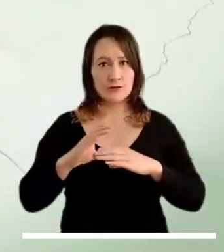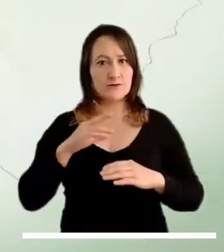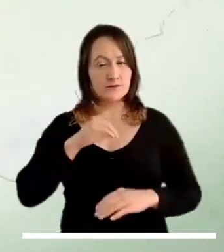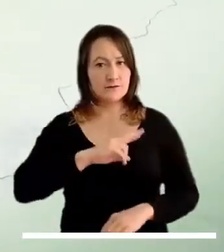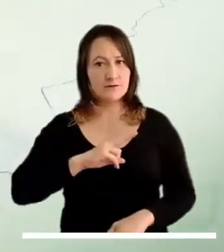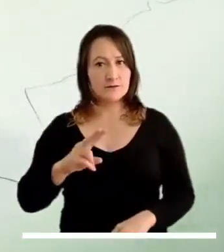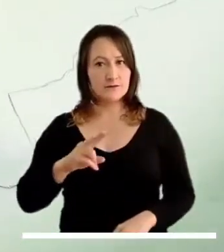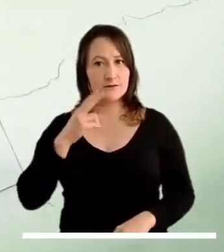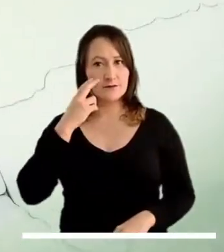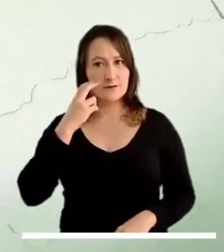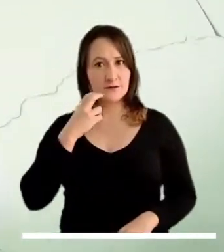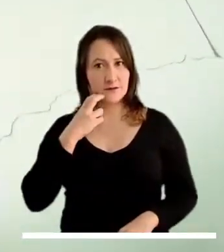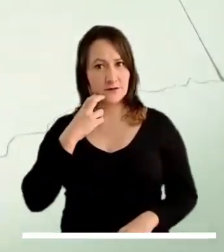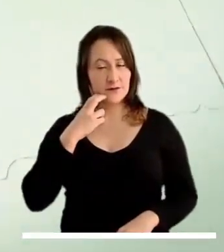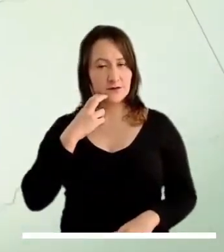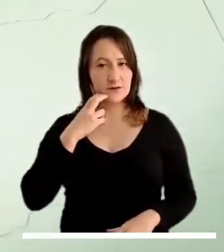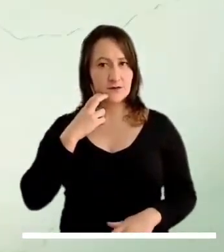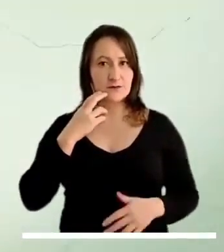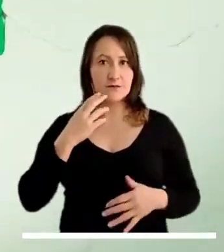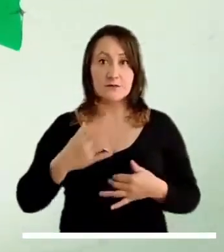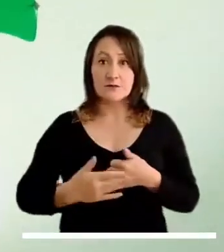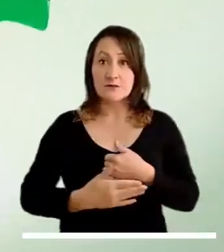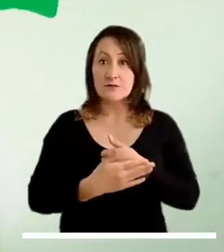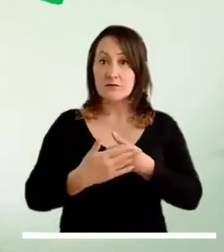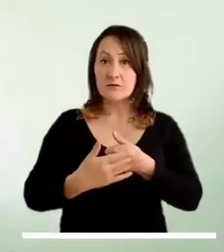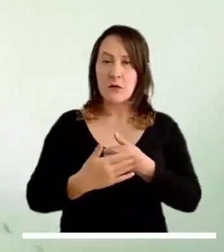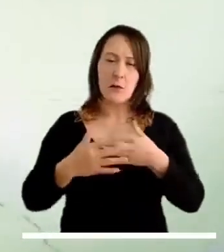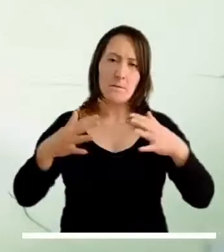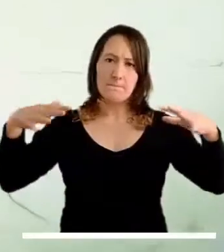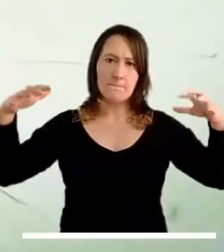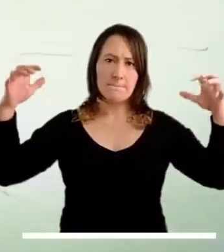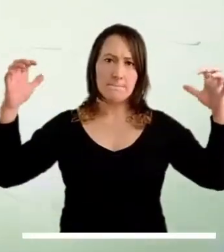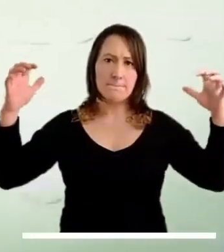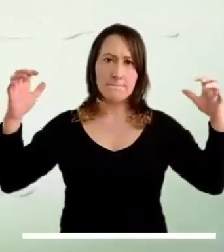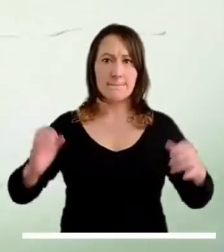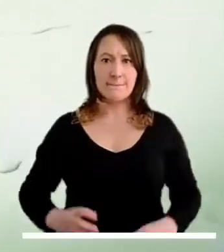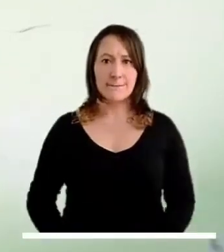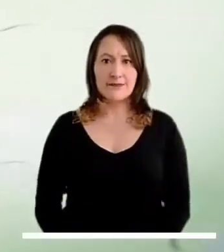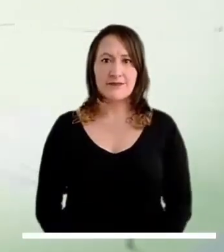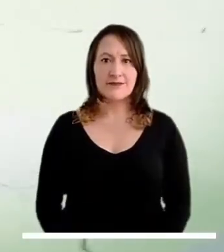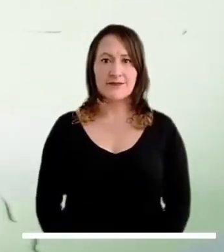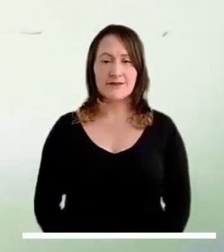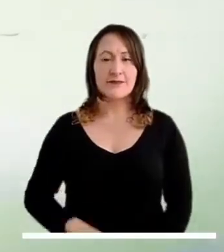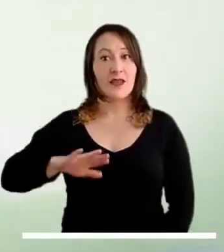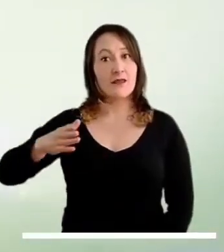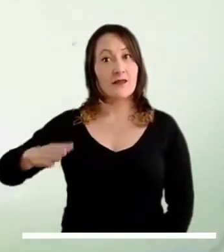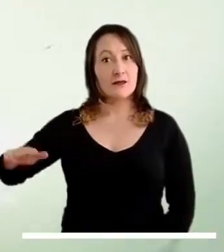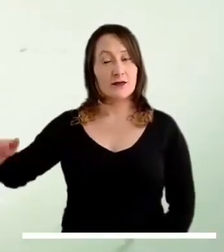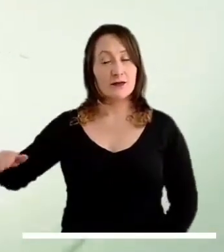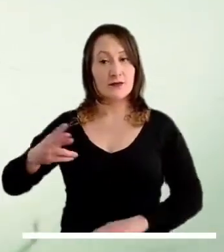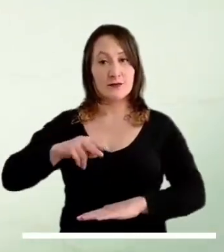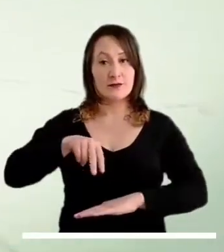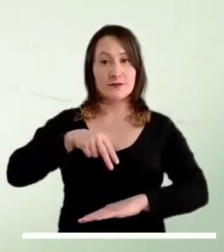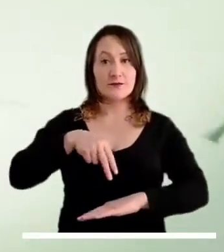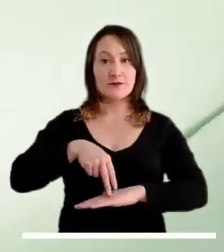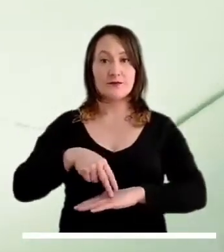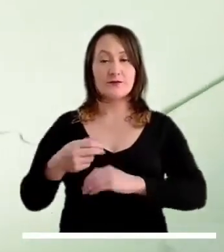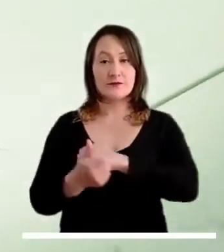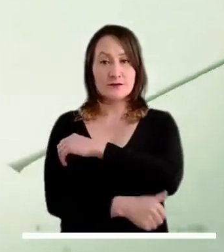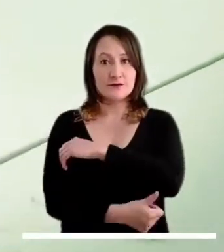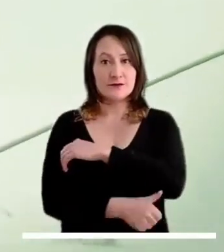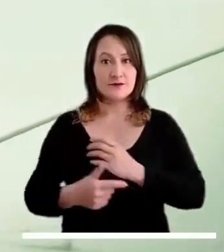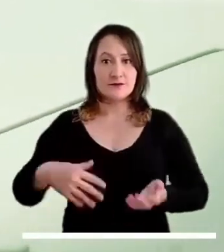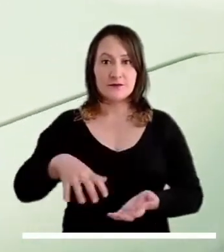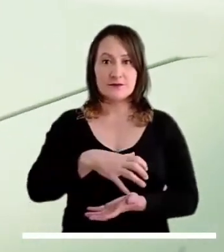predominarán las condiciones secas. Antioquia, Nariño, Boyacá y Los Santanderes serán los departamentos lluviosos en la